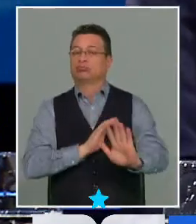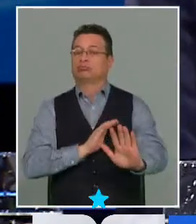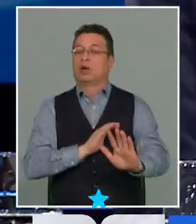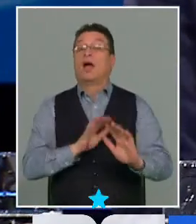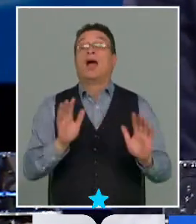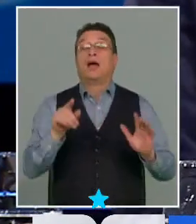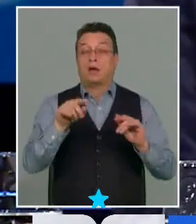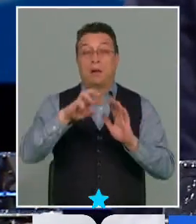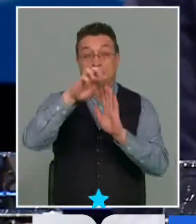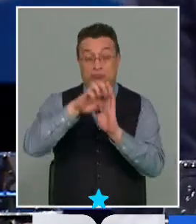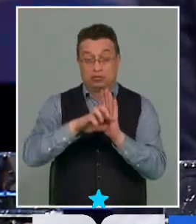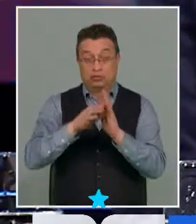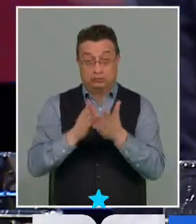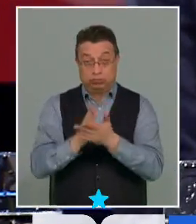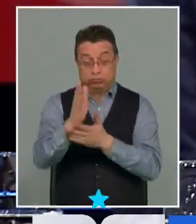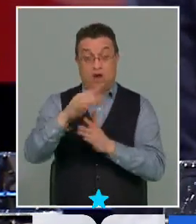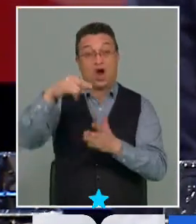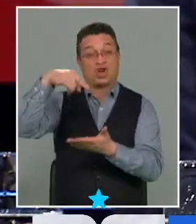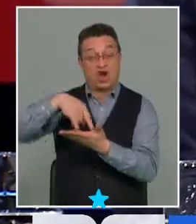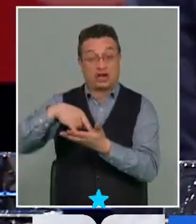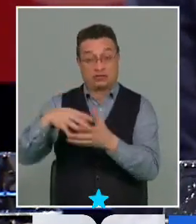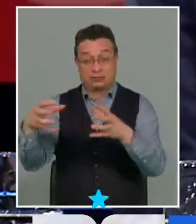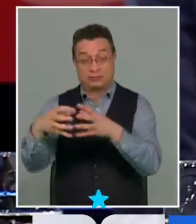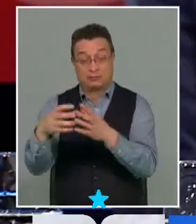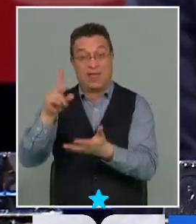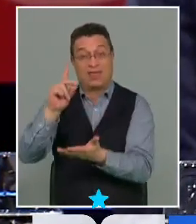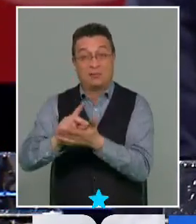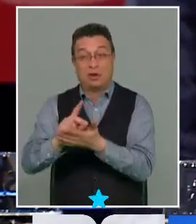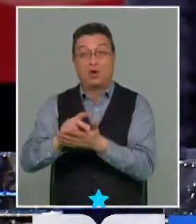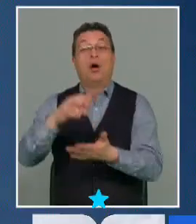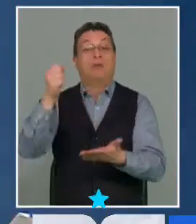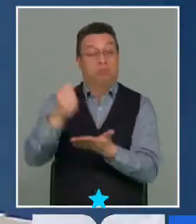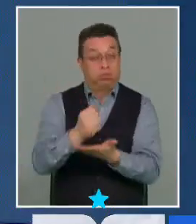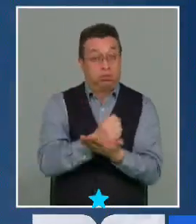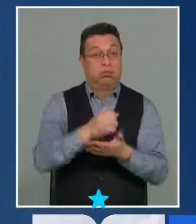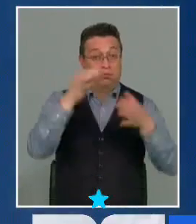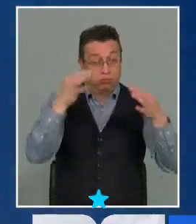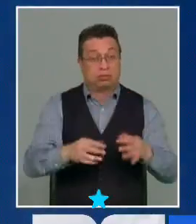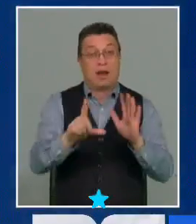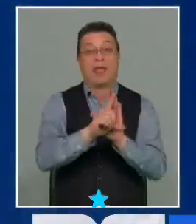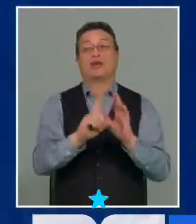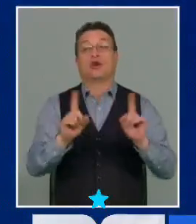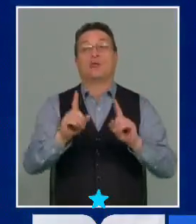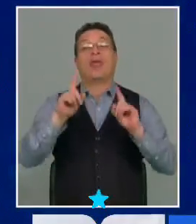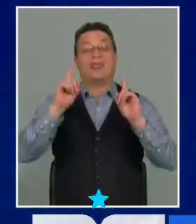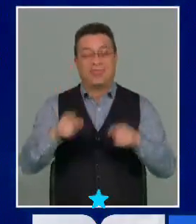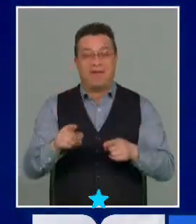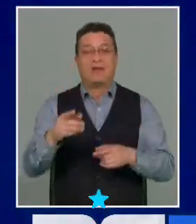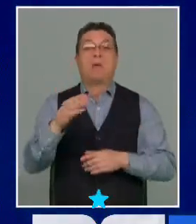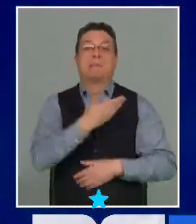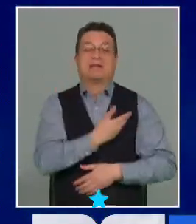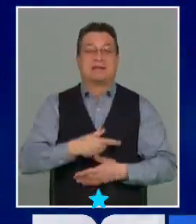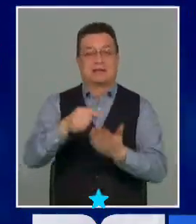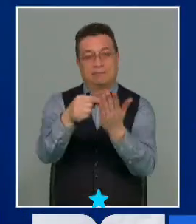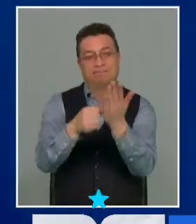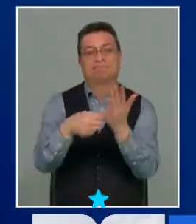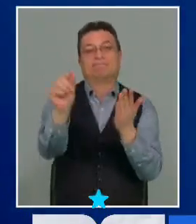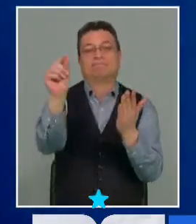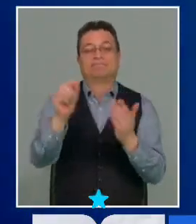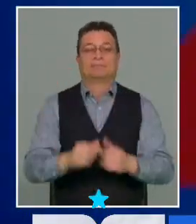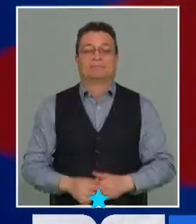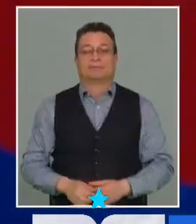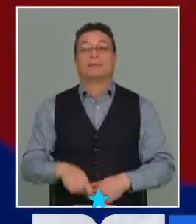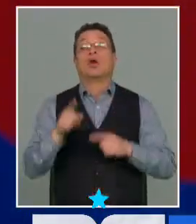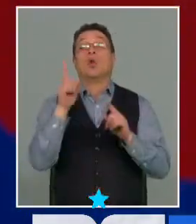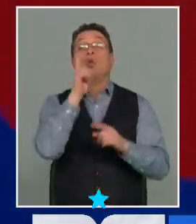es que un proyecto iniciado por el Congreso, por un grupo de diputados, vaya a terminar tramitándose tal cual ellos lo quieran. Tiene que el Presidente darle el ok. Última norma que revisamos de este